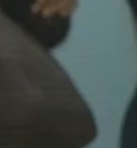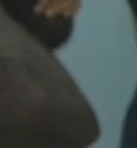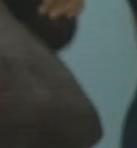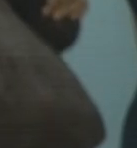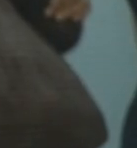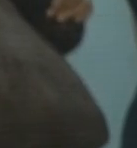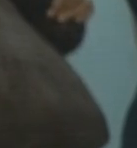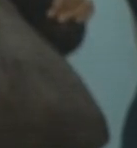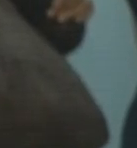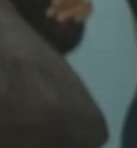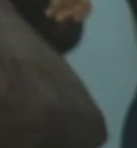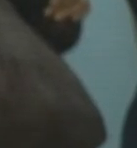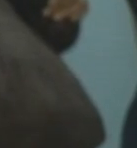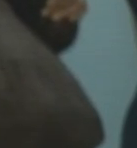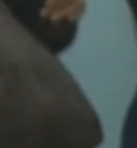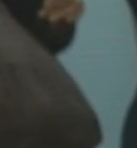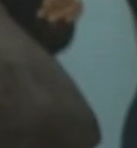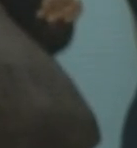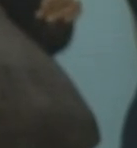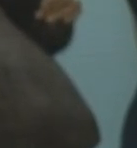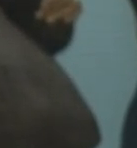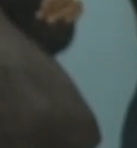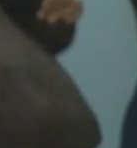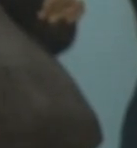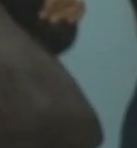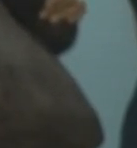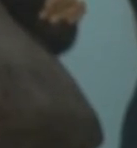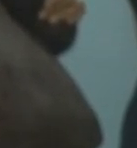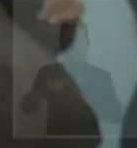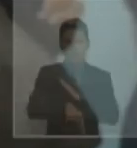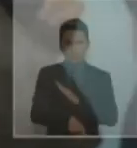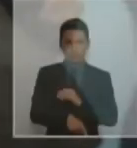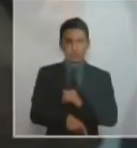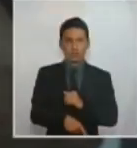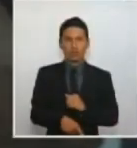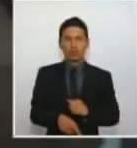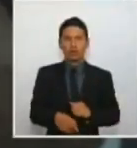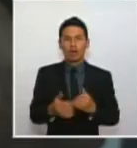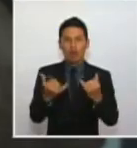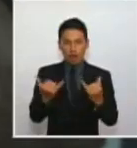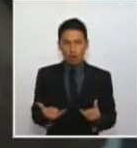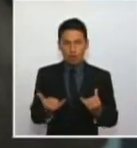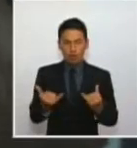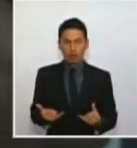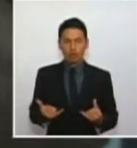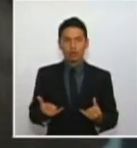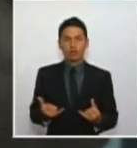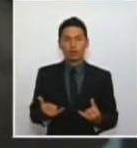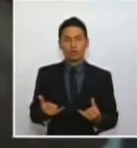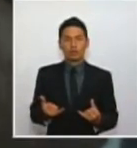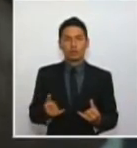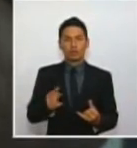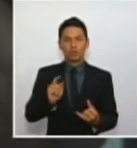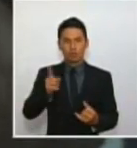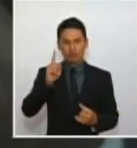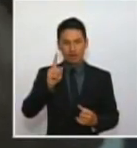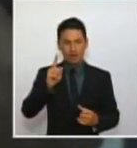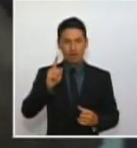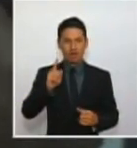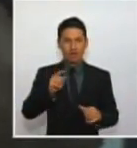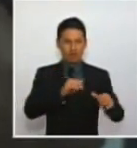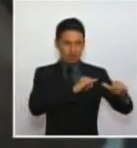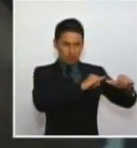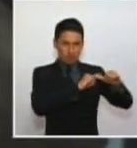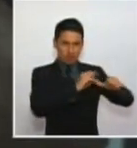Yo sí abogo y voy mucho más allá. Soy más atrevido aún todavía en que la fuera penal militar de ser